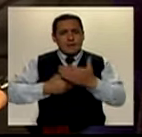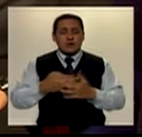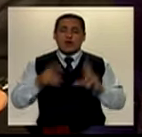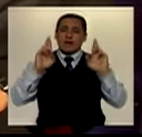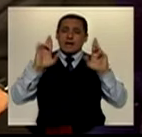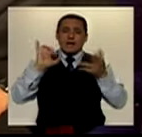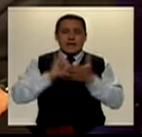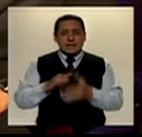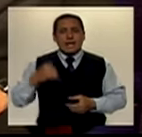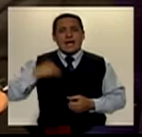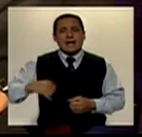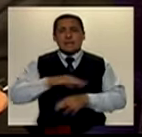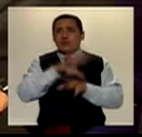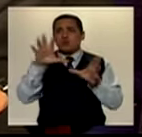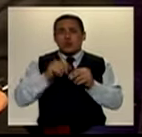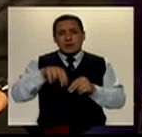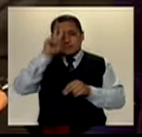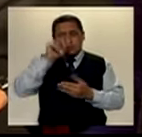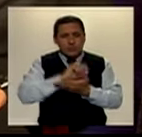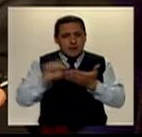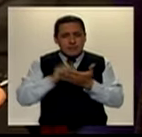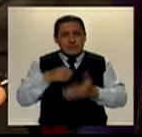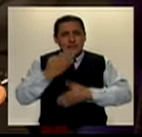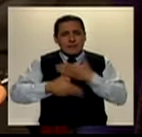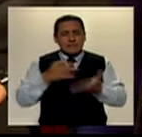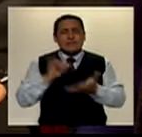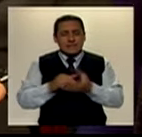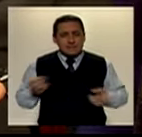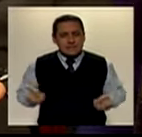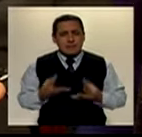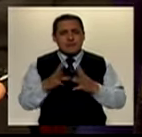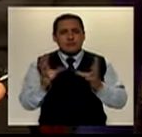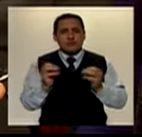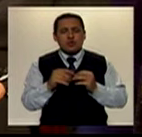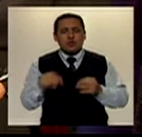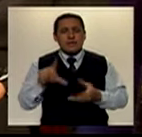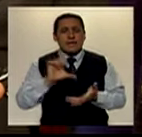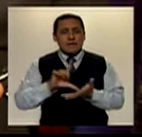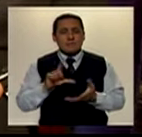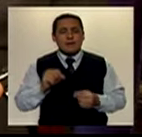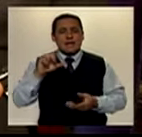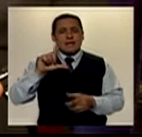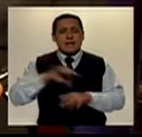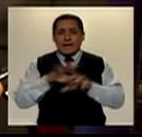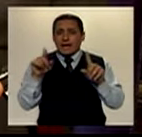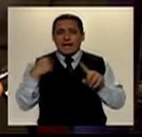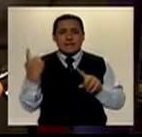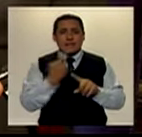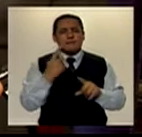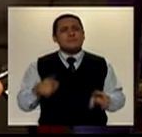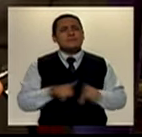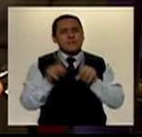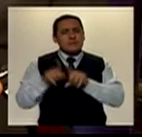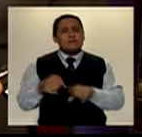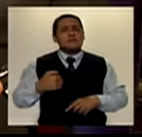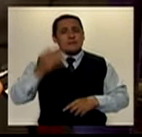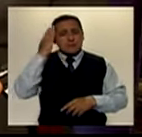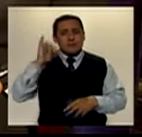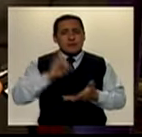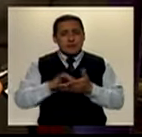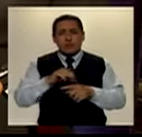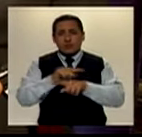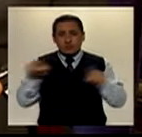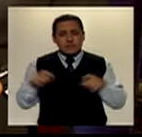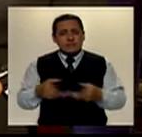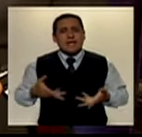ojalá que los alcaldes de Perú tomen nota de estos avances que se promueven desde Lima Metropolitana. También sabemos que ustedes están